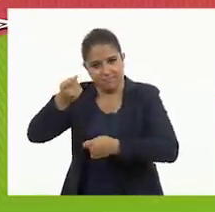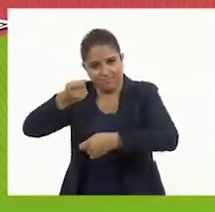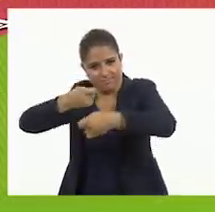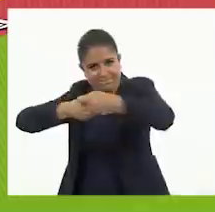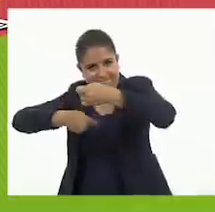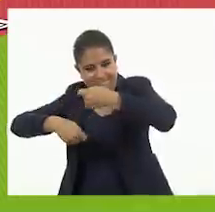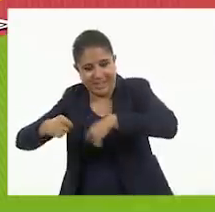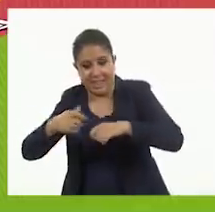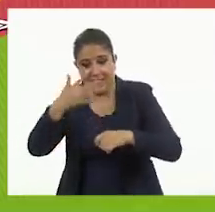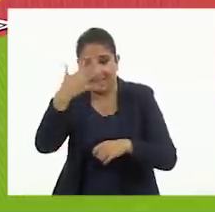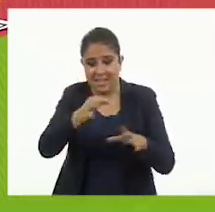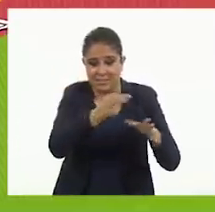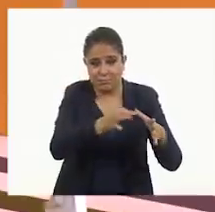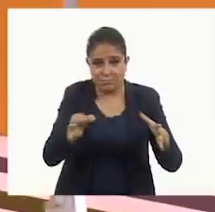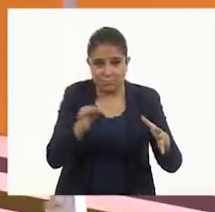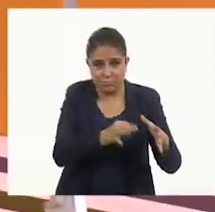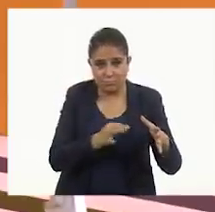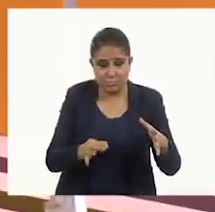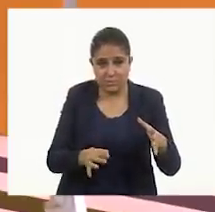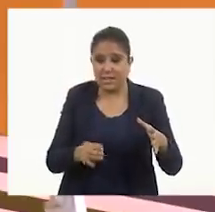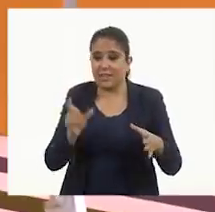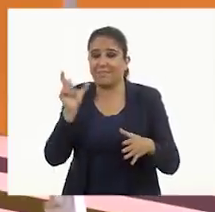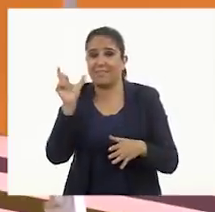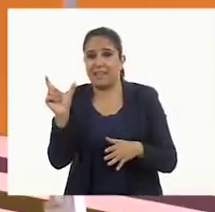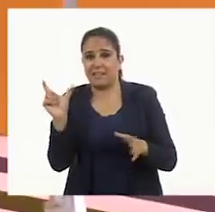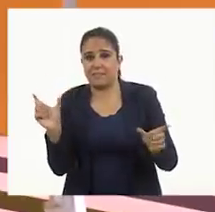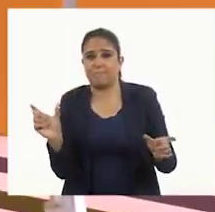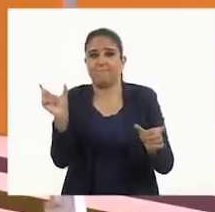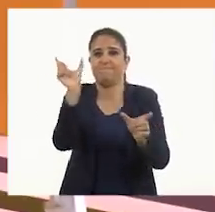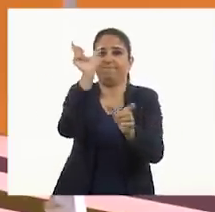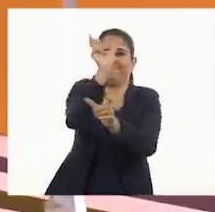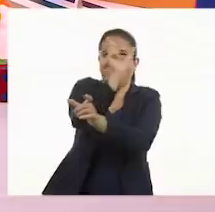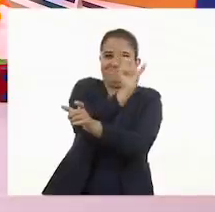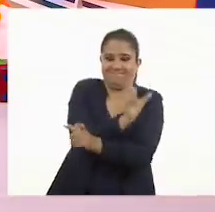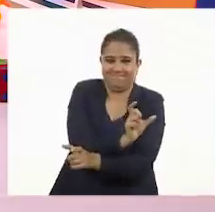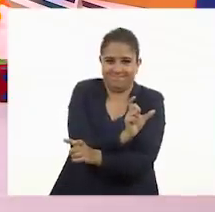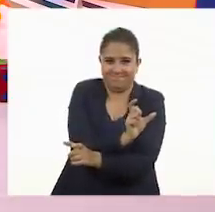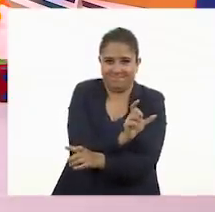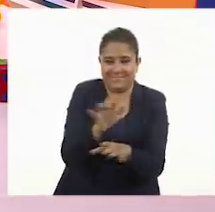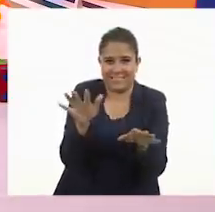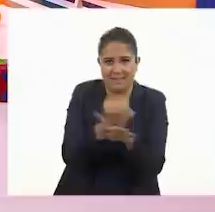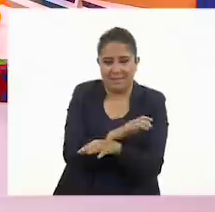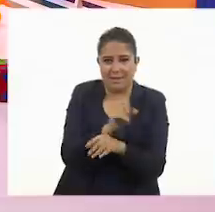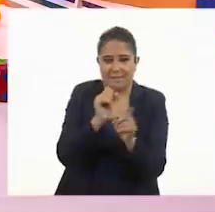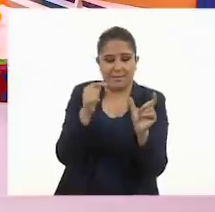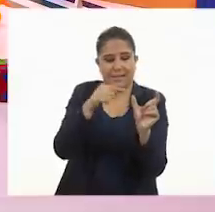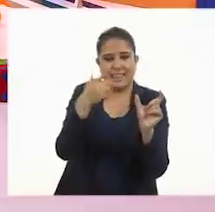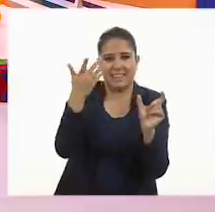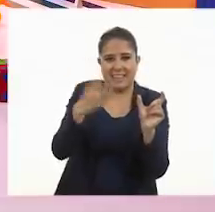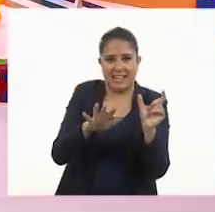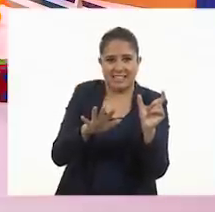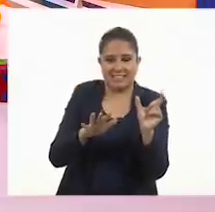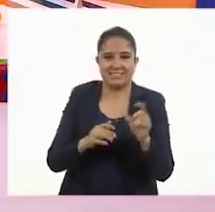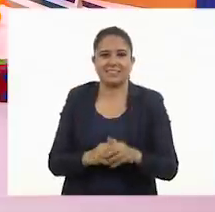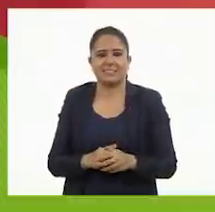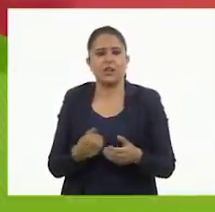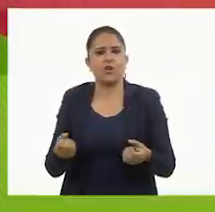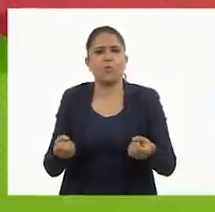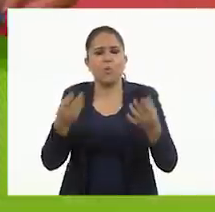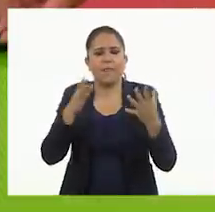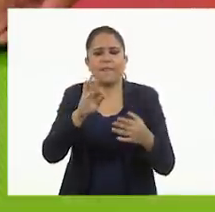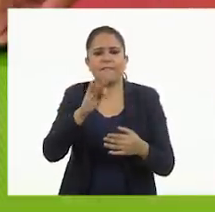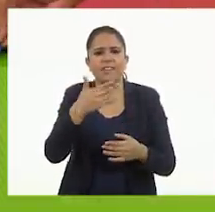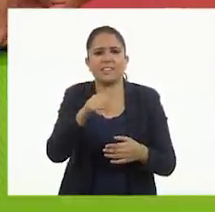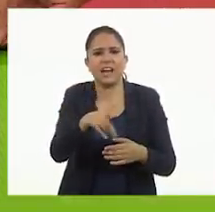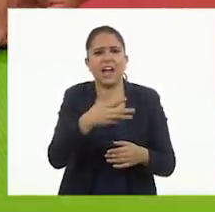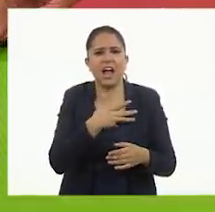esas diez fichitas por una tarjeta donde están esas mismas diez fichitas. ¿Cuántas fichas